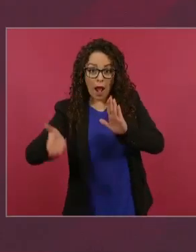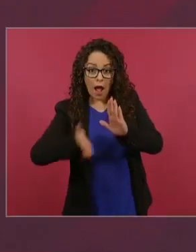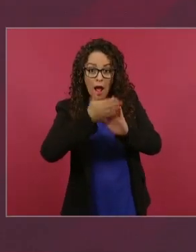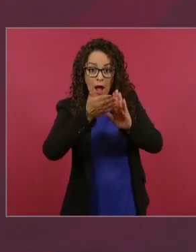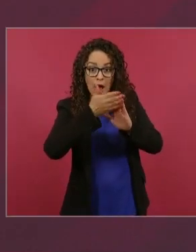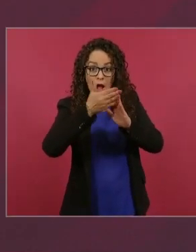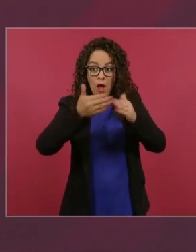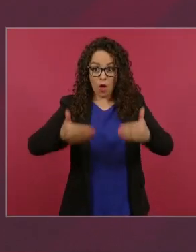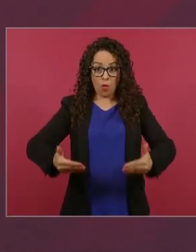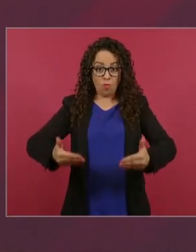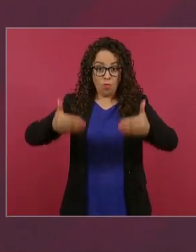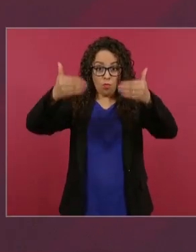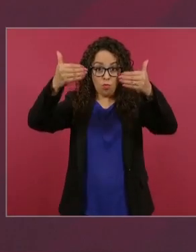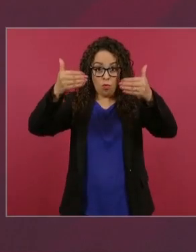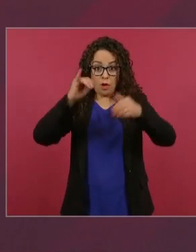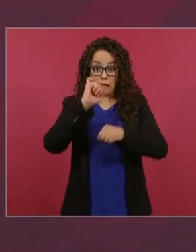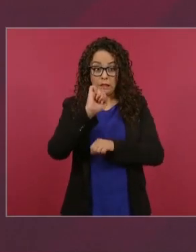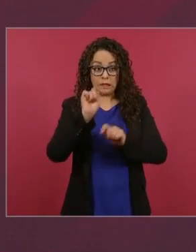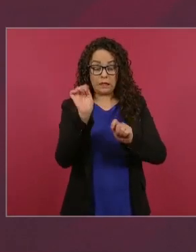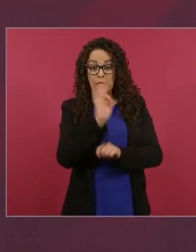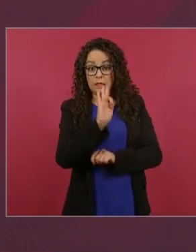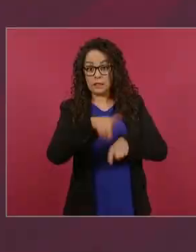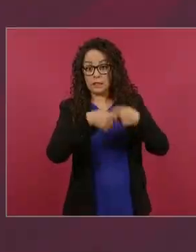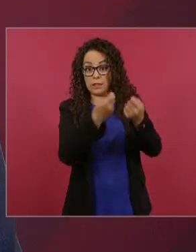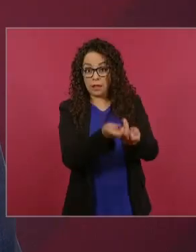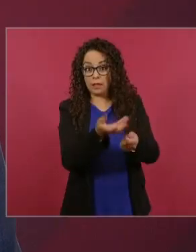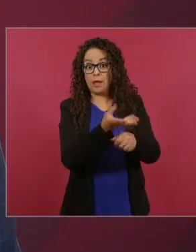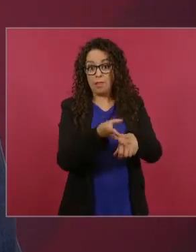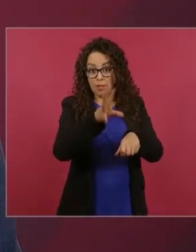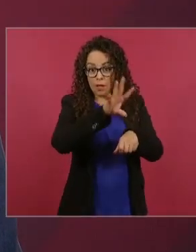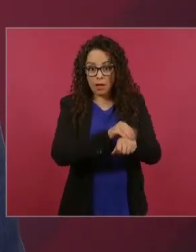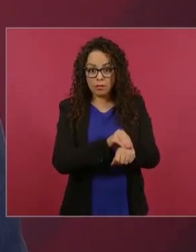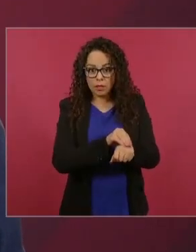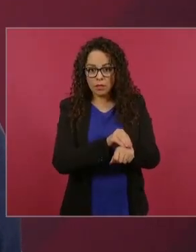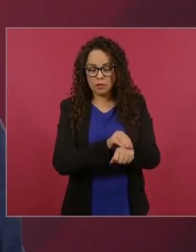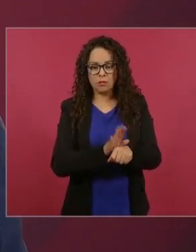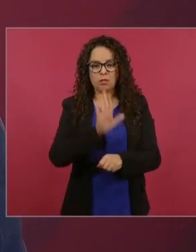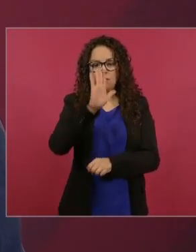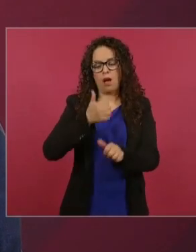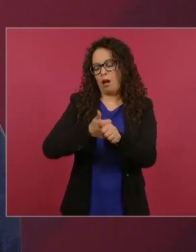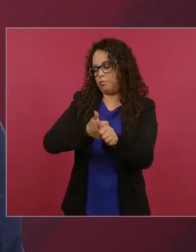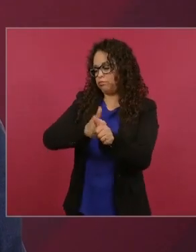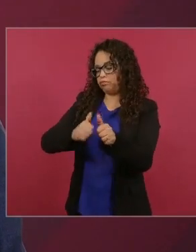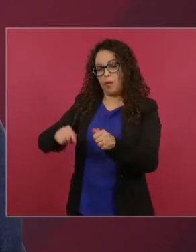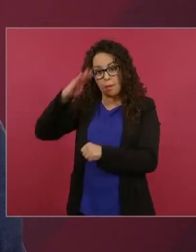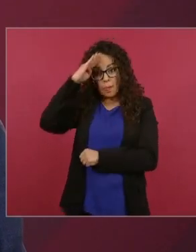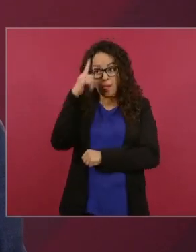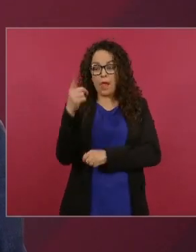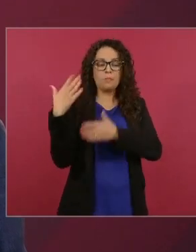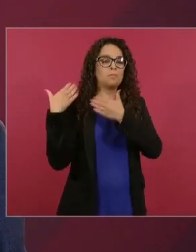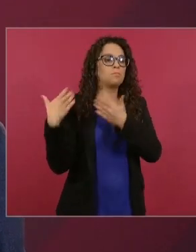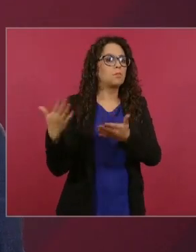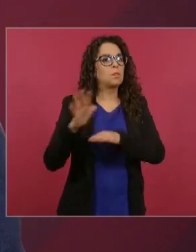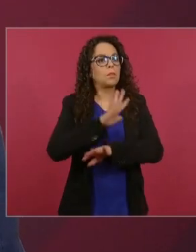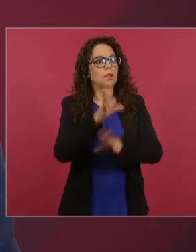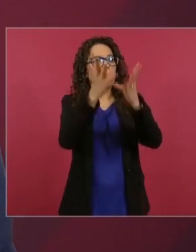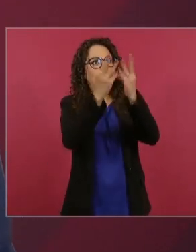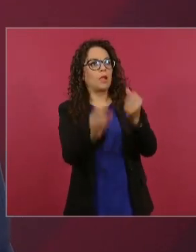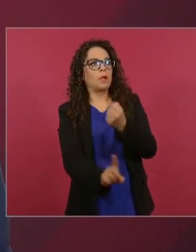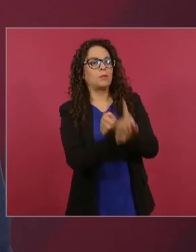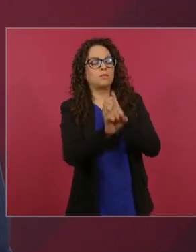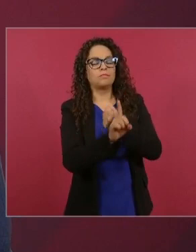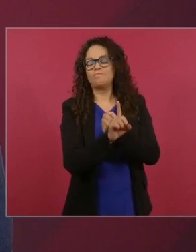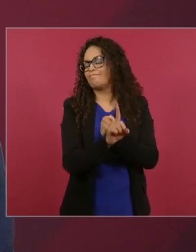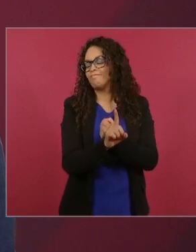retroceso porque eso no resuelve el problema eso no resuelve el problema hay que